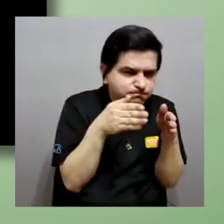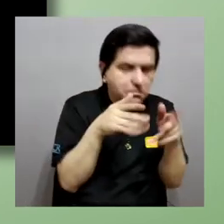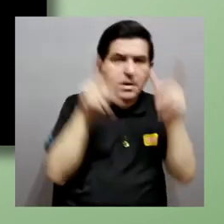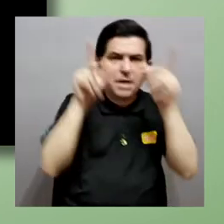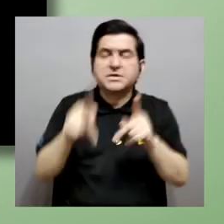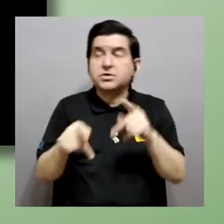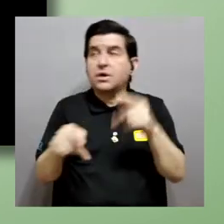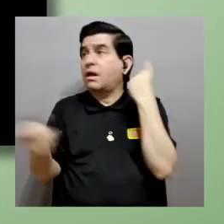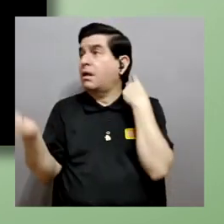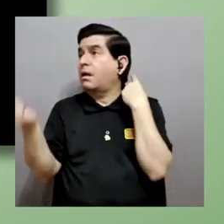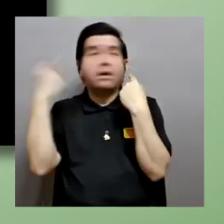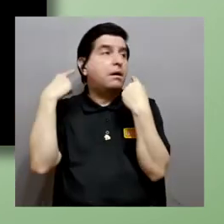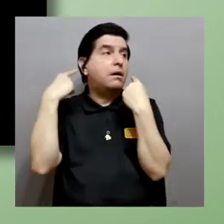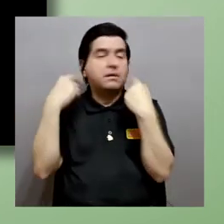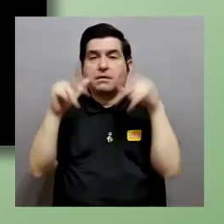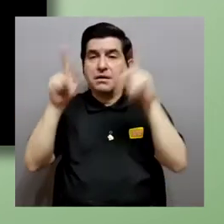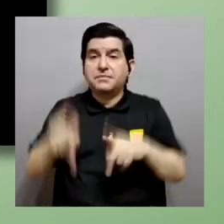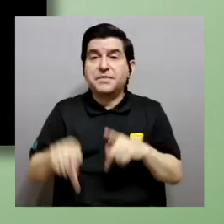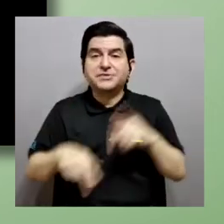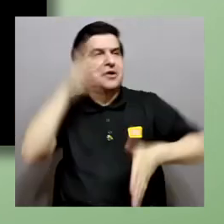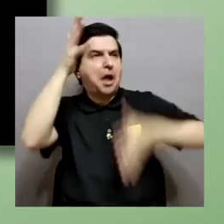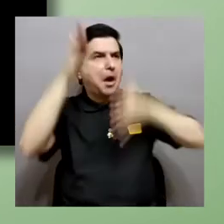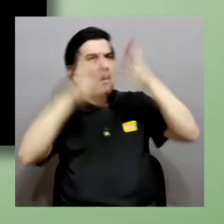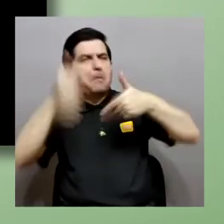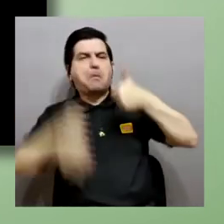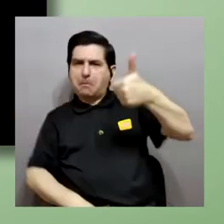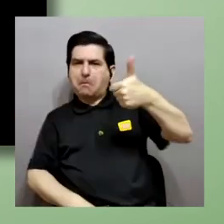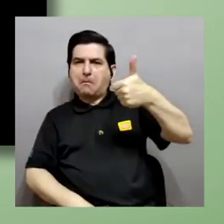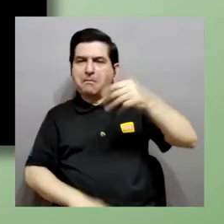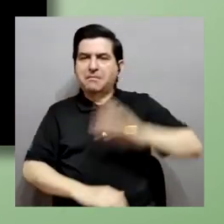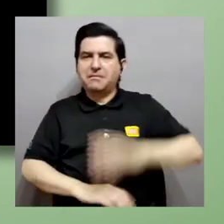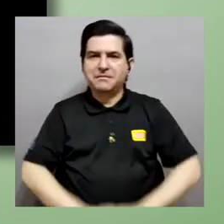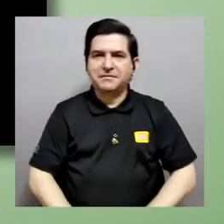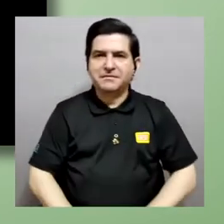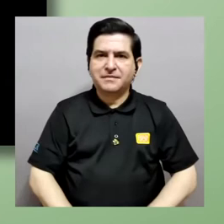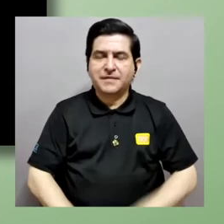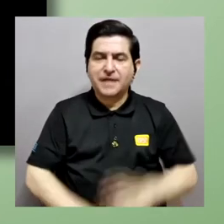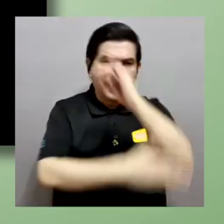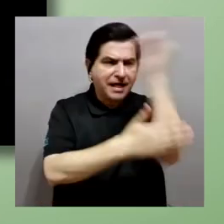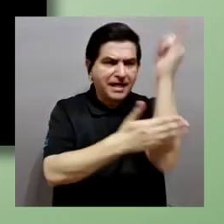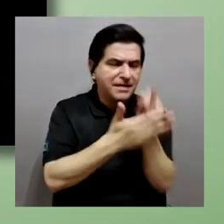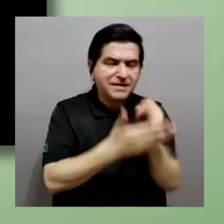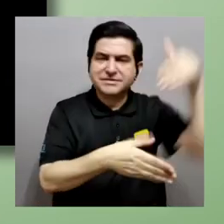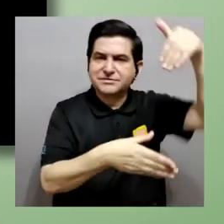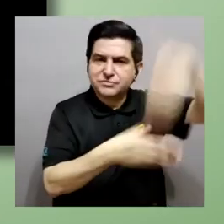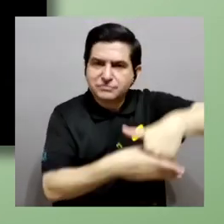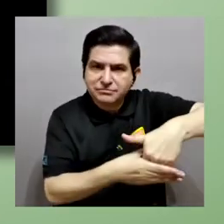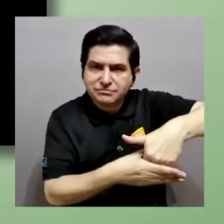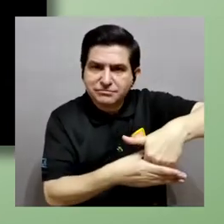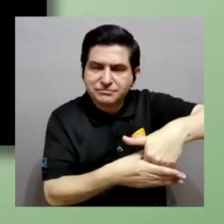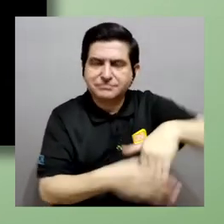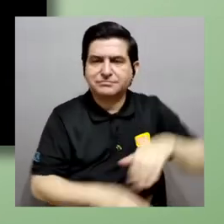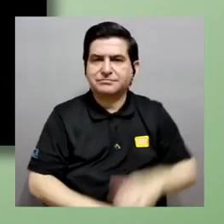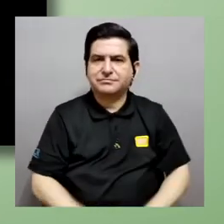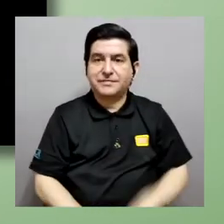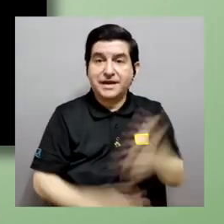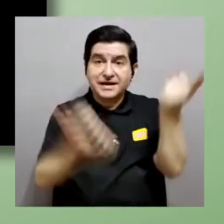si la persona está distraída si la persona se siente creativa y diseñamos intervenciones